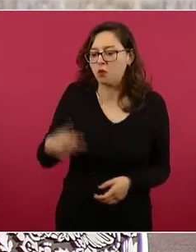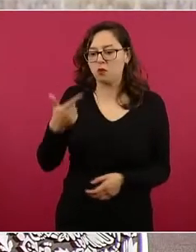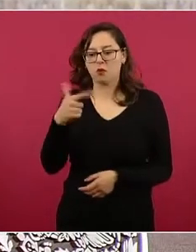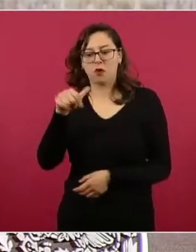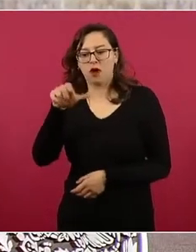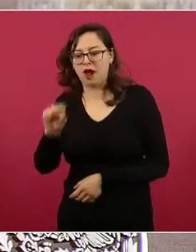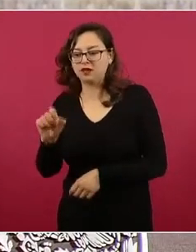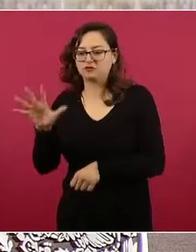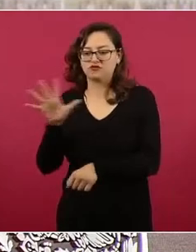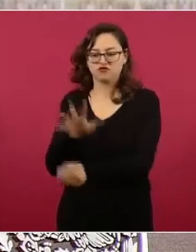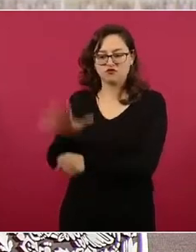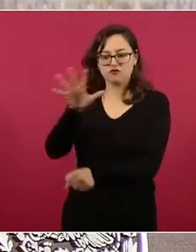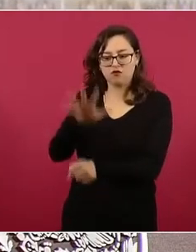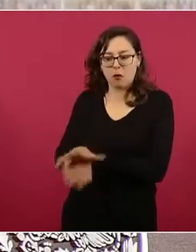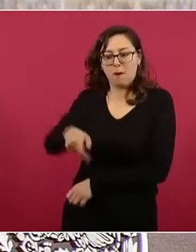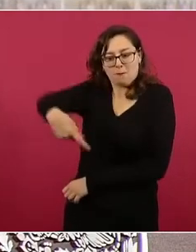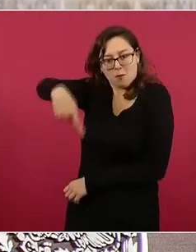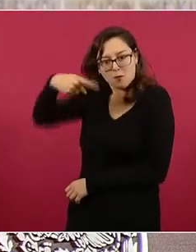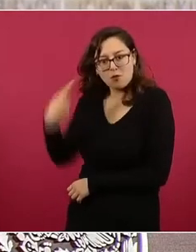Muchísimo.